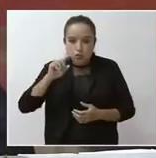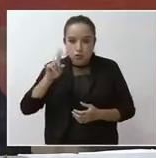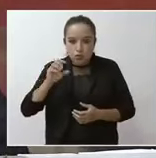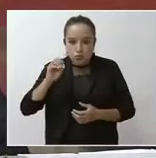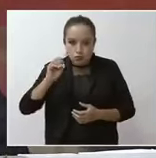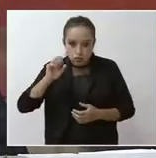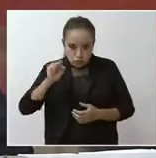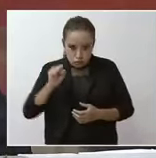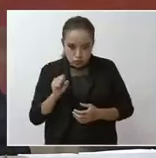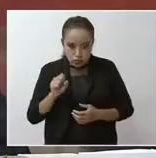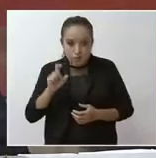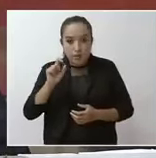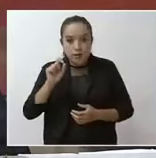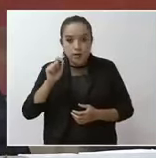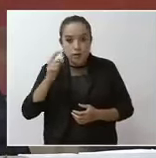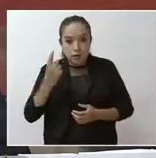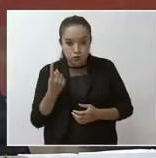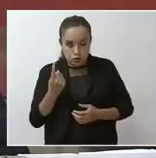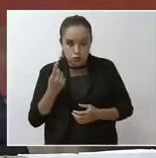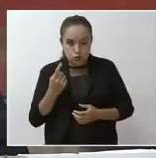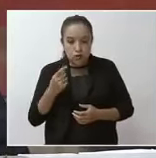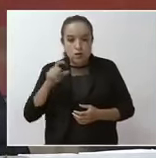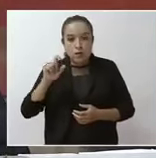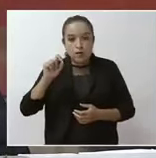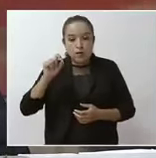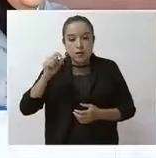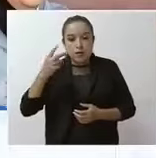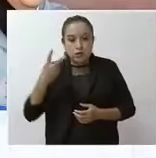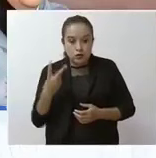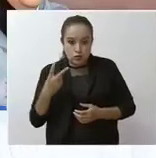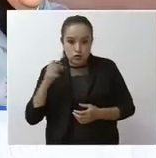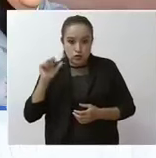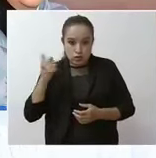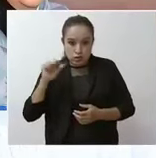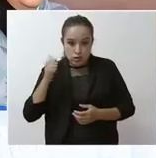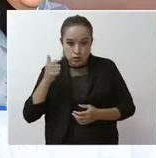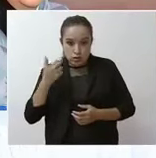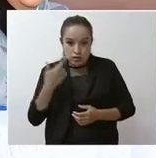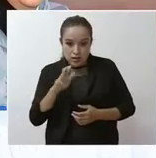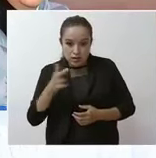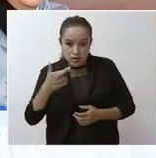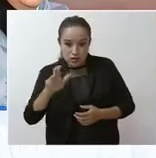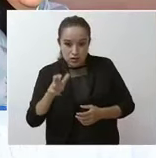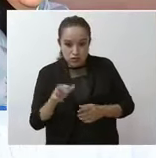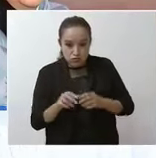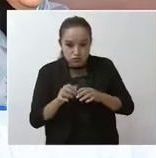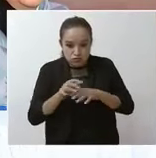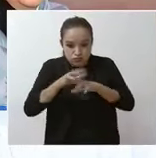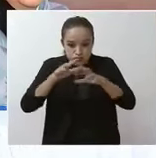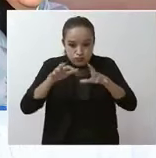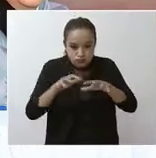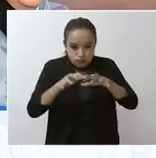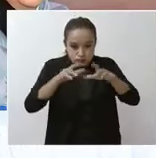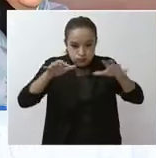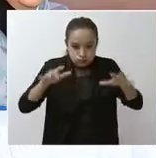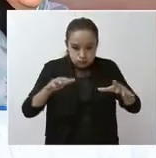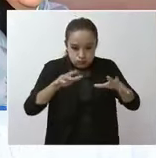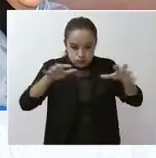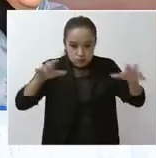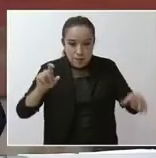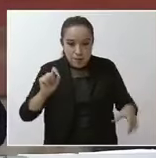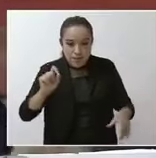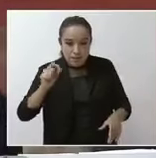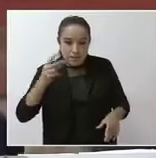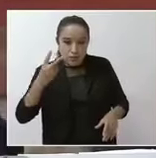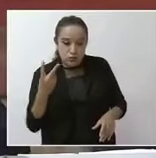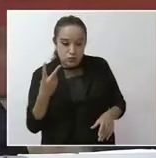El 21 y 22 de agosto se desbordó el río Mestitlán, a la altura del municipio del mismo nombre. El 22 de agosto se